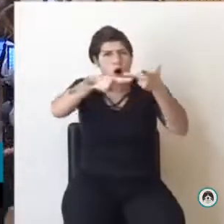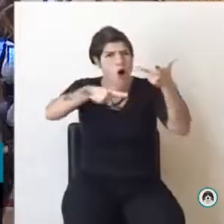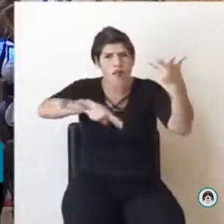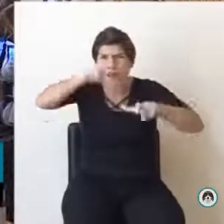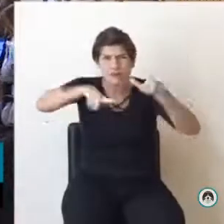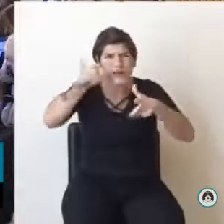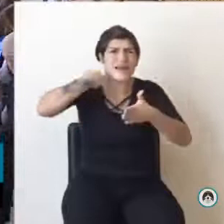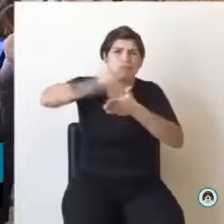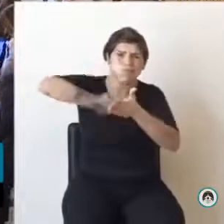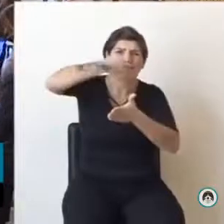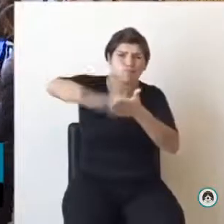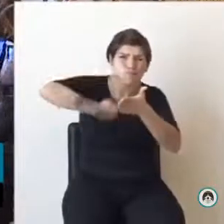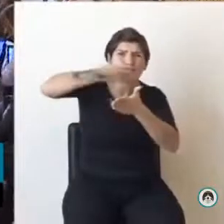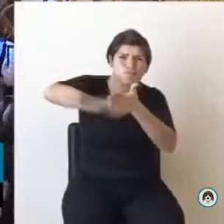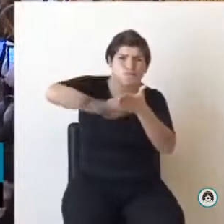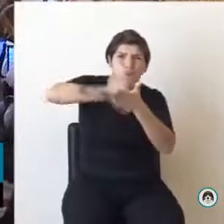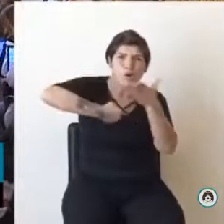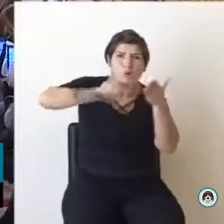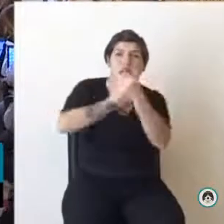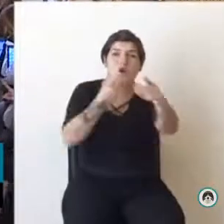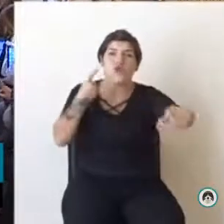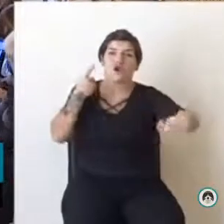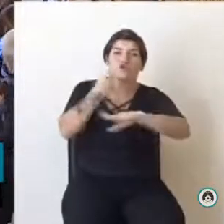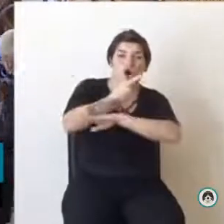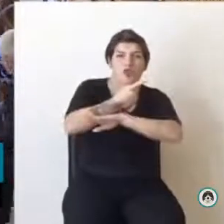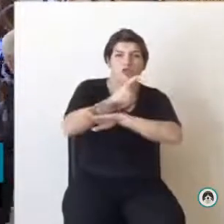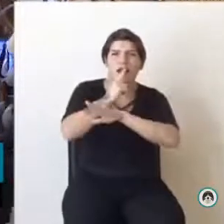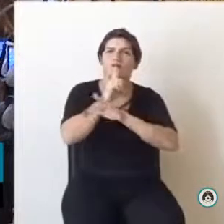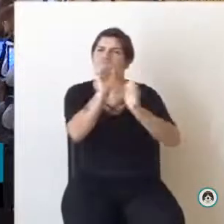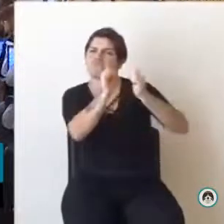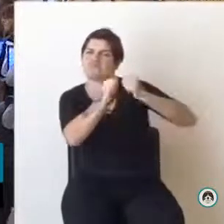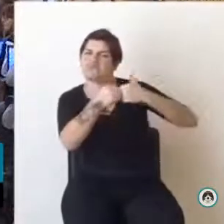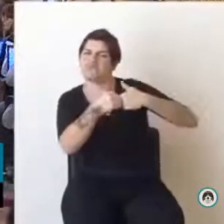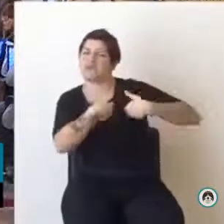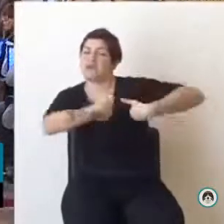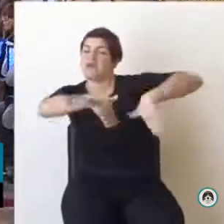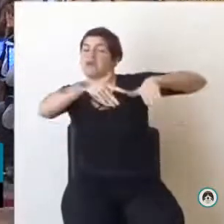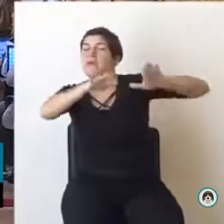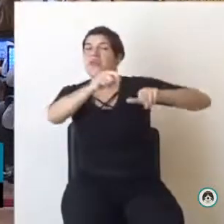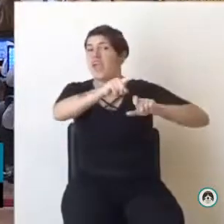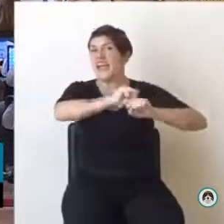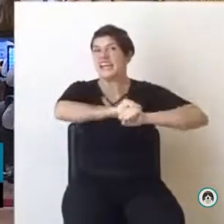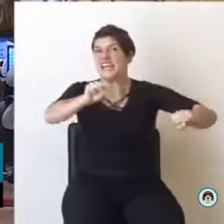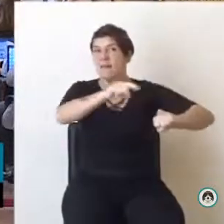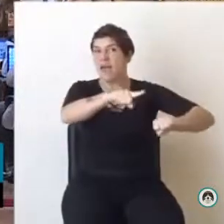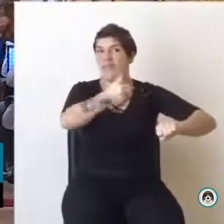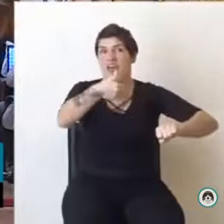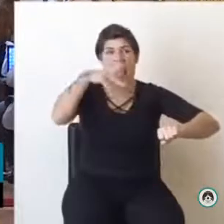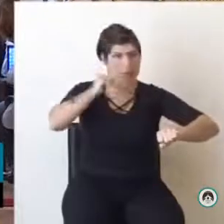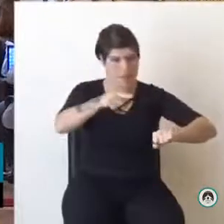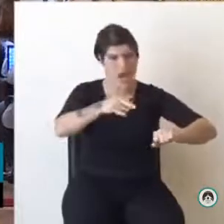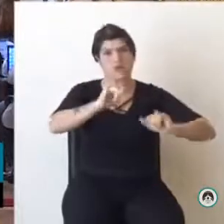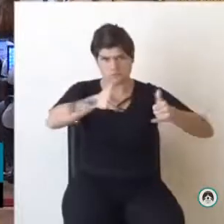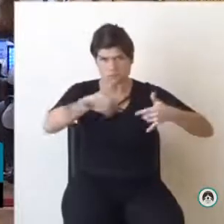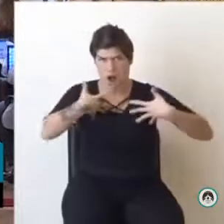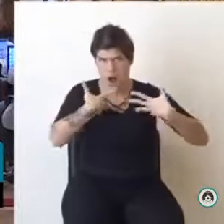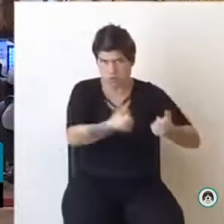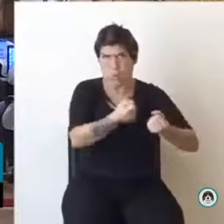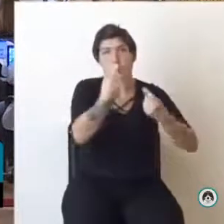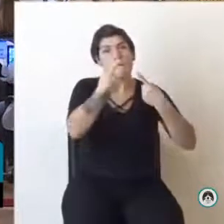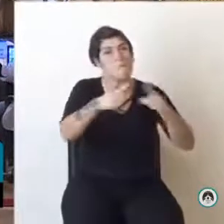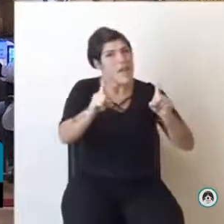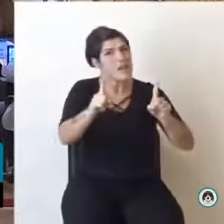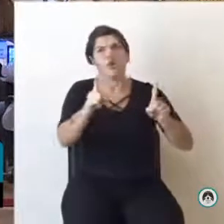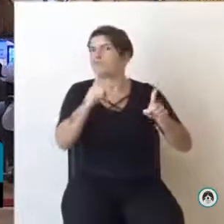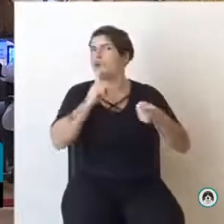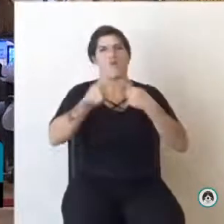para terminar con la impunidad en este crimen. Pero no coincidimos con que a tantos años